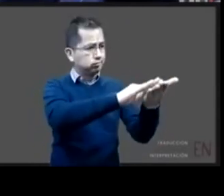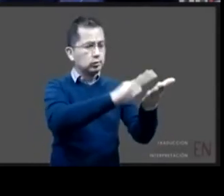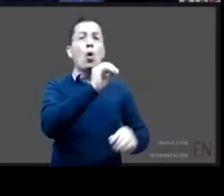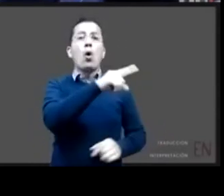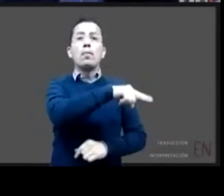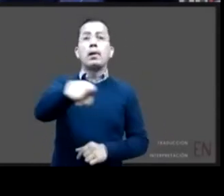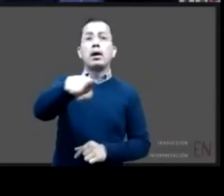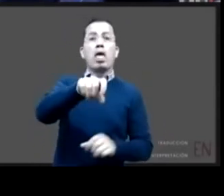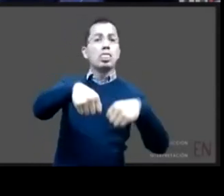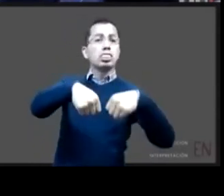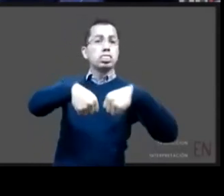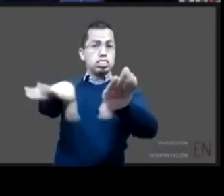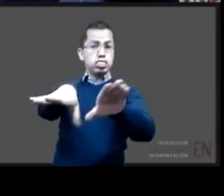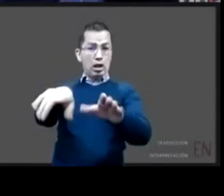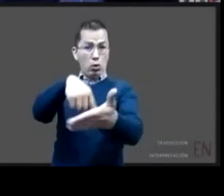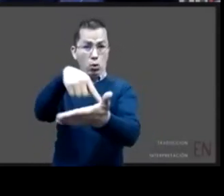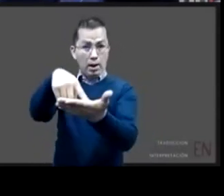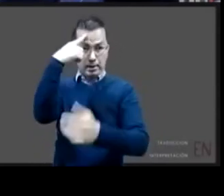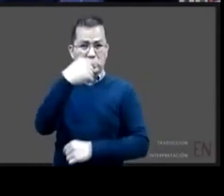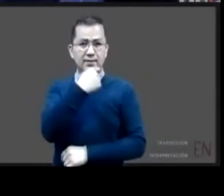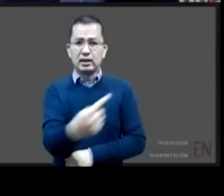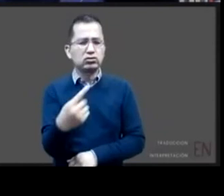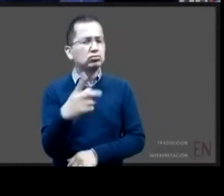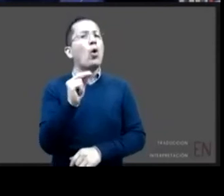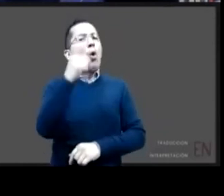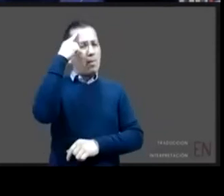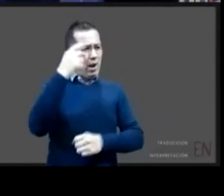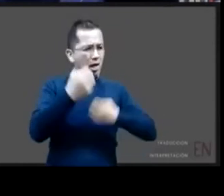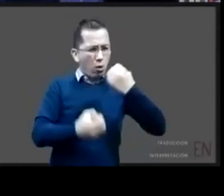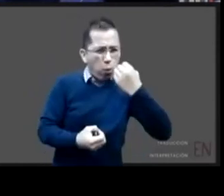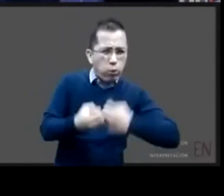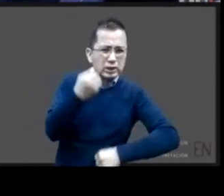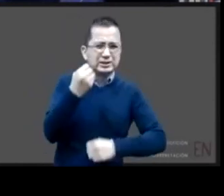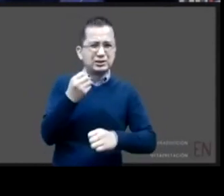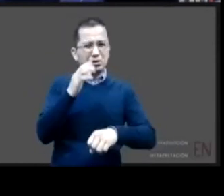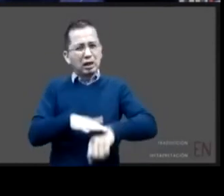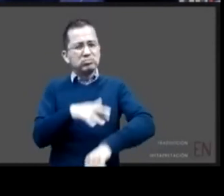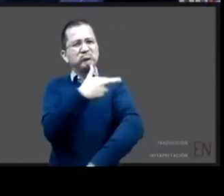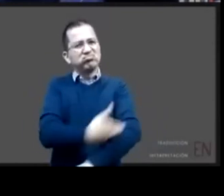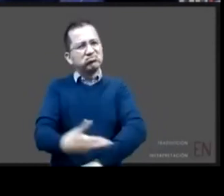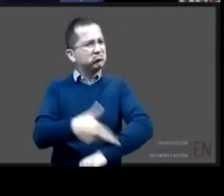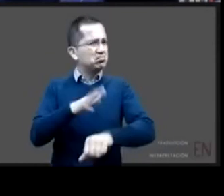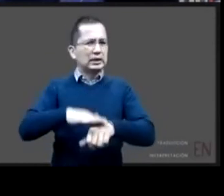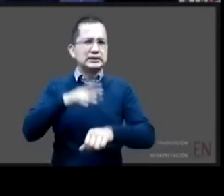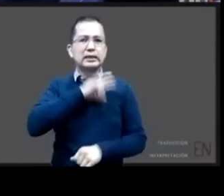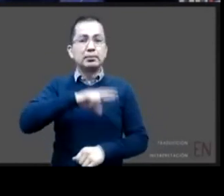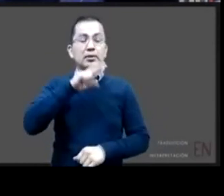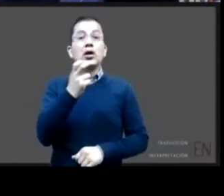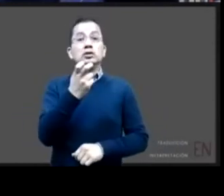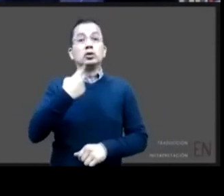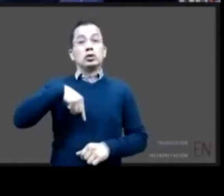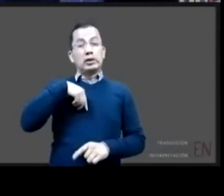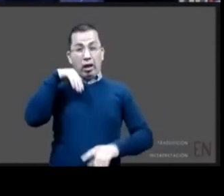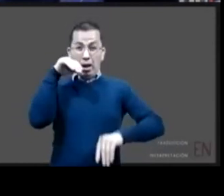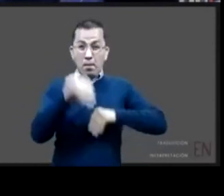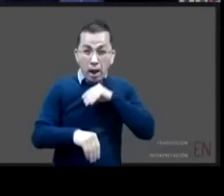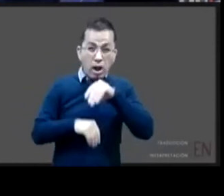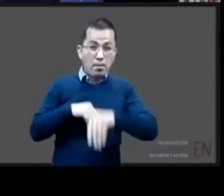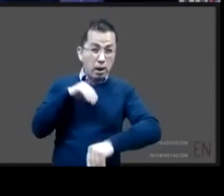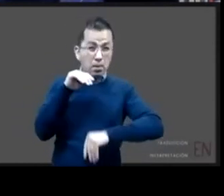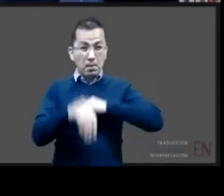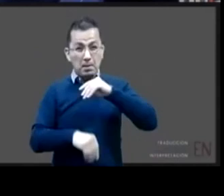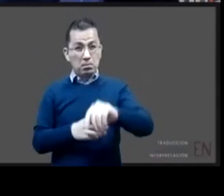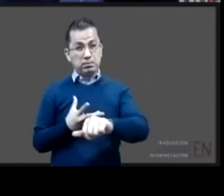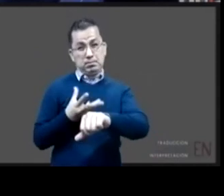juicios ordinarios especiales y una serie de esfuerzos jurisdiccionales y legislativos para flexibilizar de alguna manera